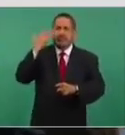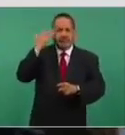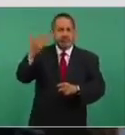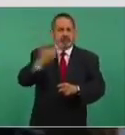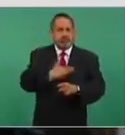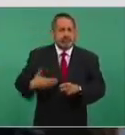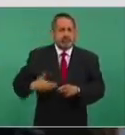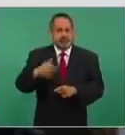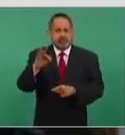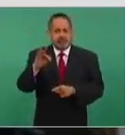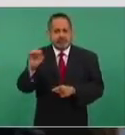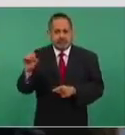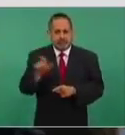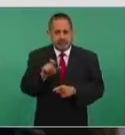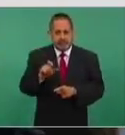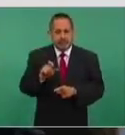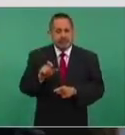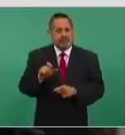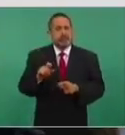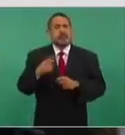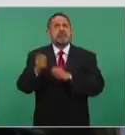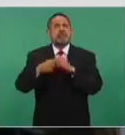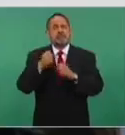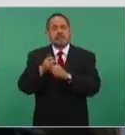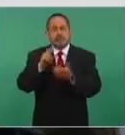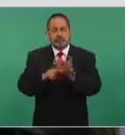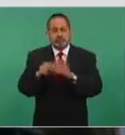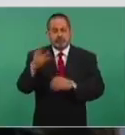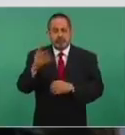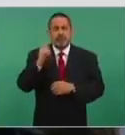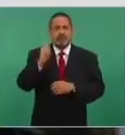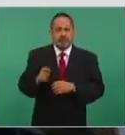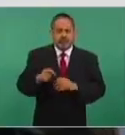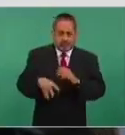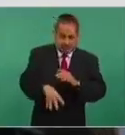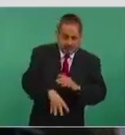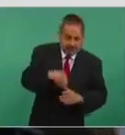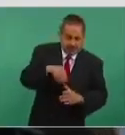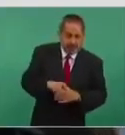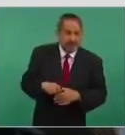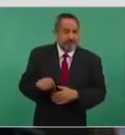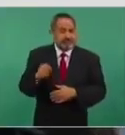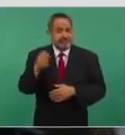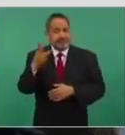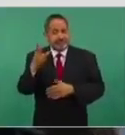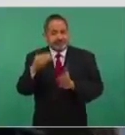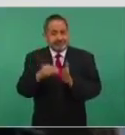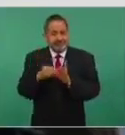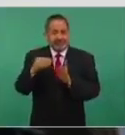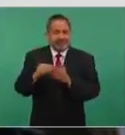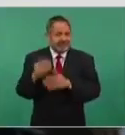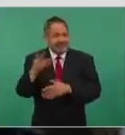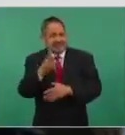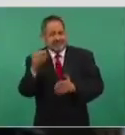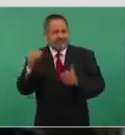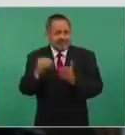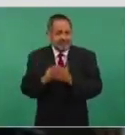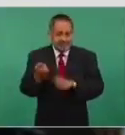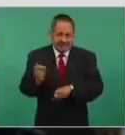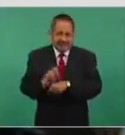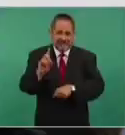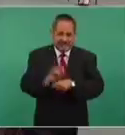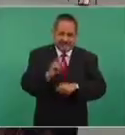2004 que se extrajeron 3.400.000 barriles